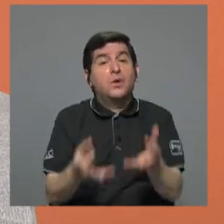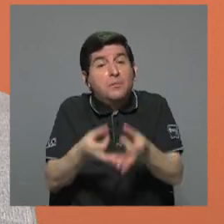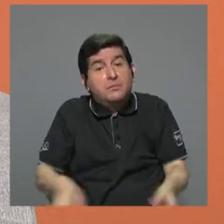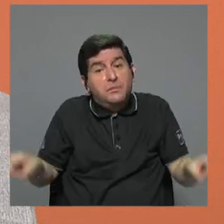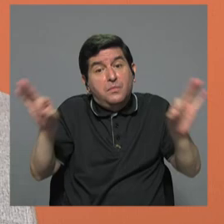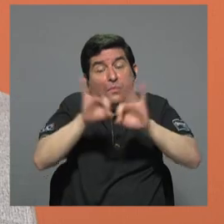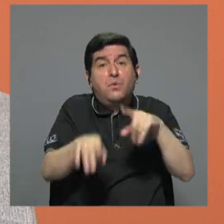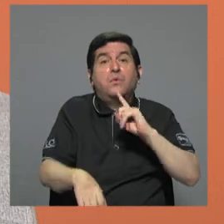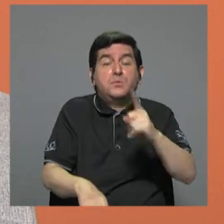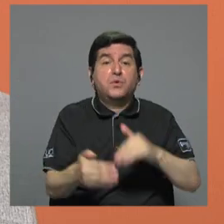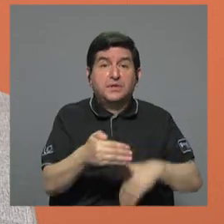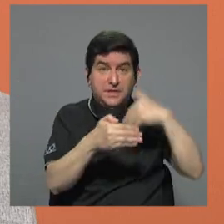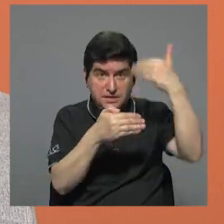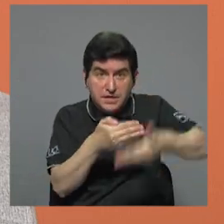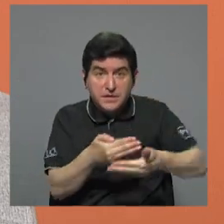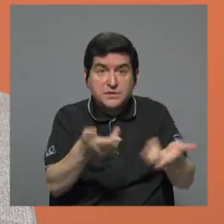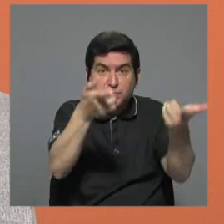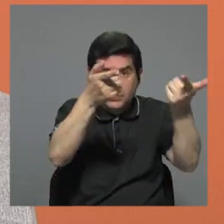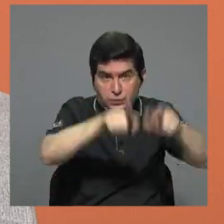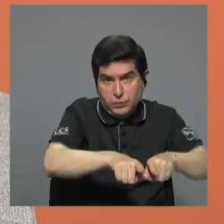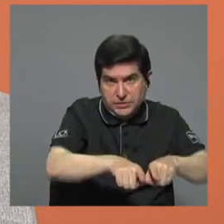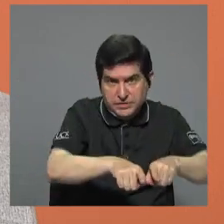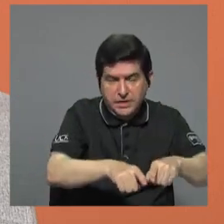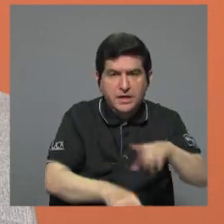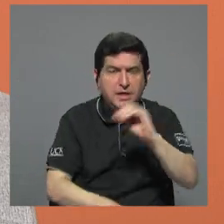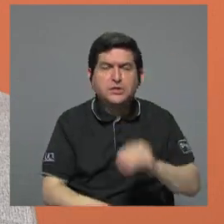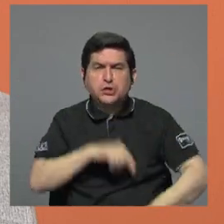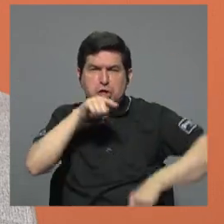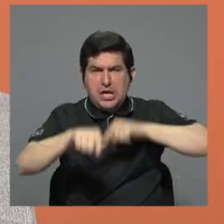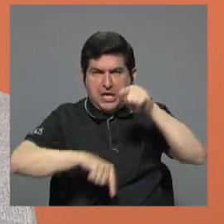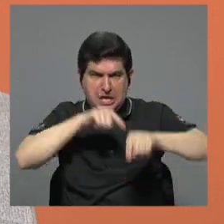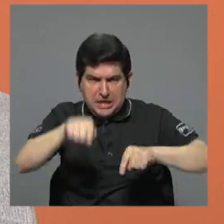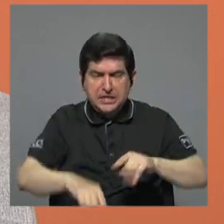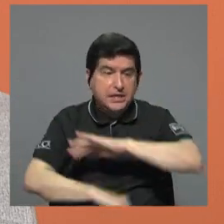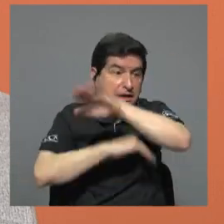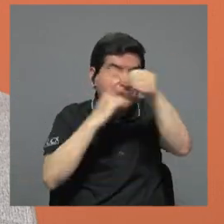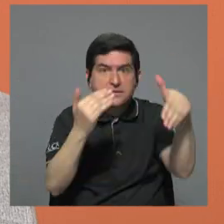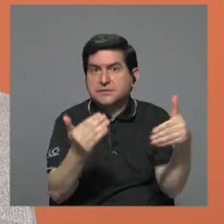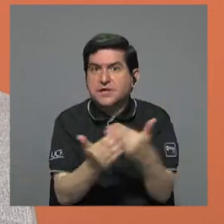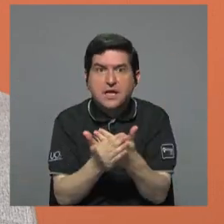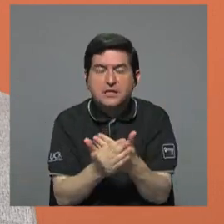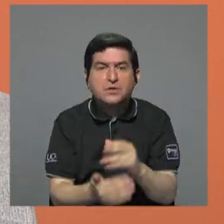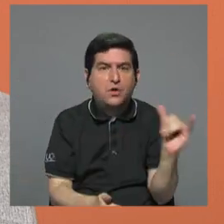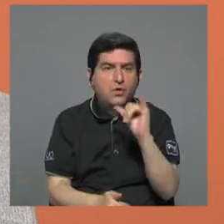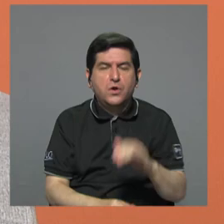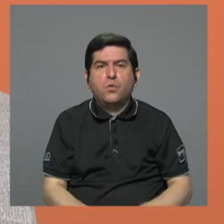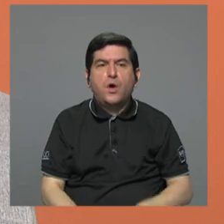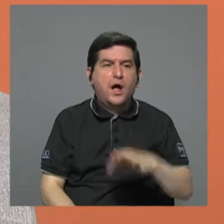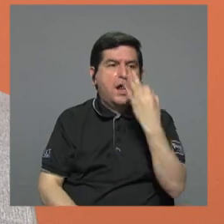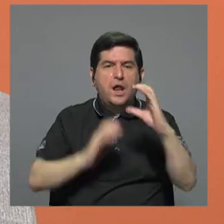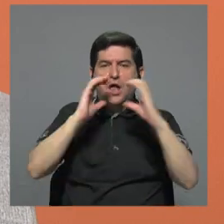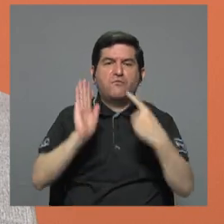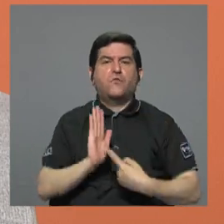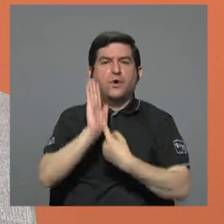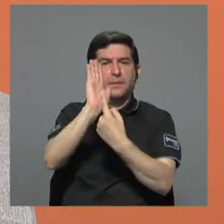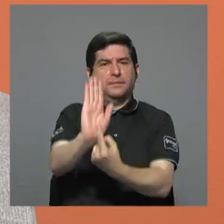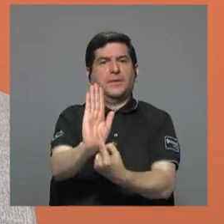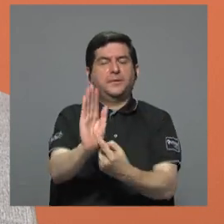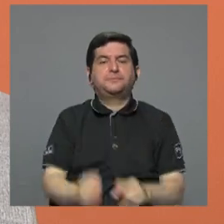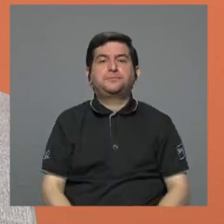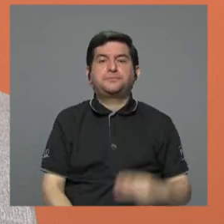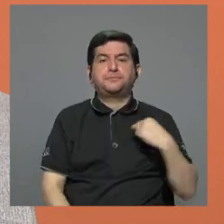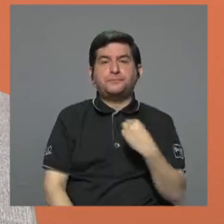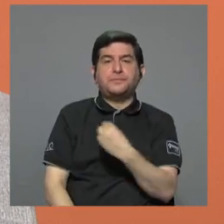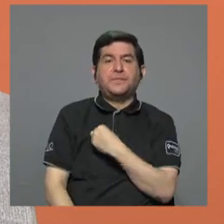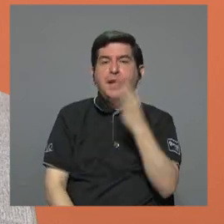mencionar que, bueno, luego del hecho y de las críticas, y de todo lo que también circuló en los medios de comunicación, la